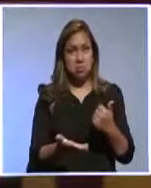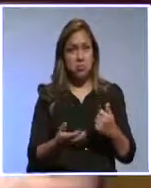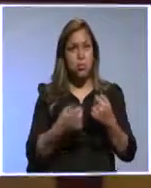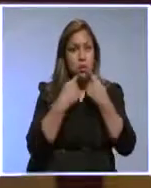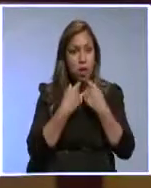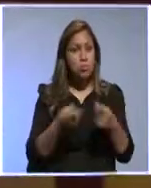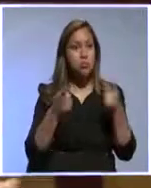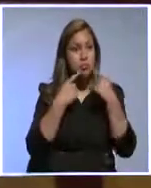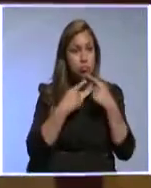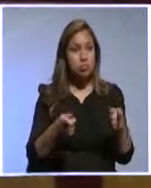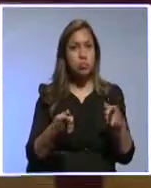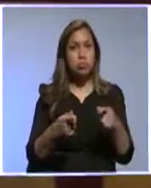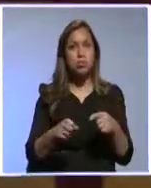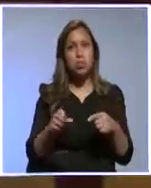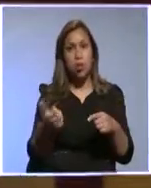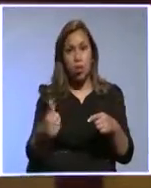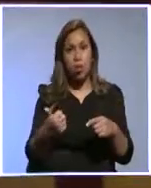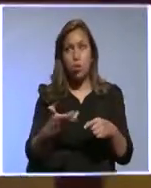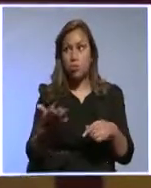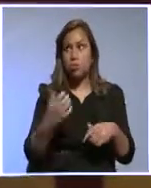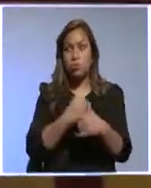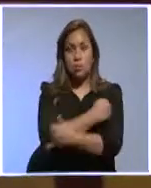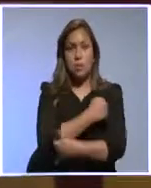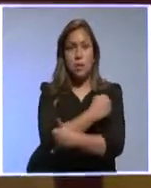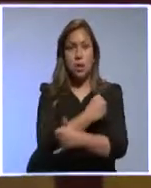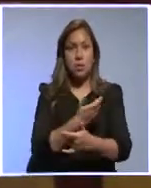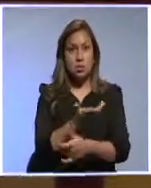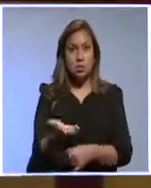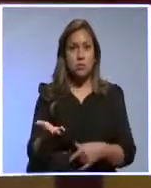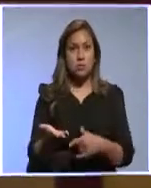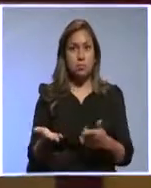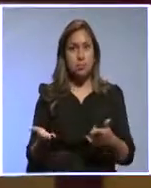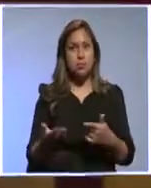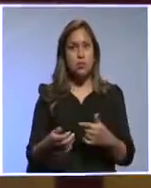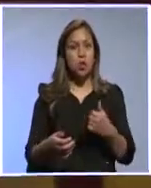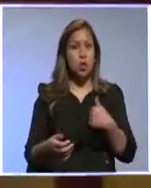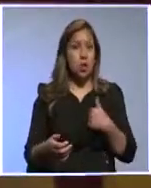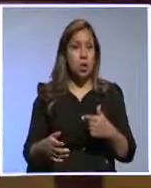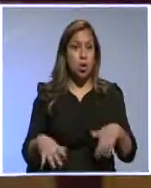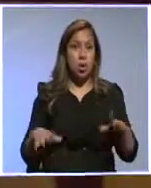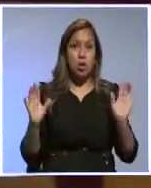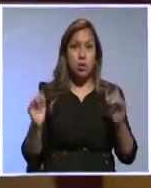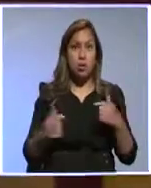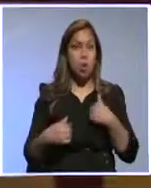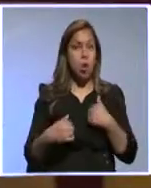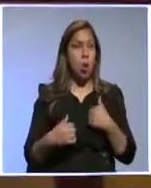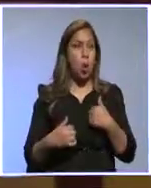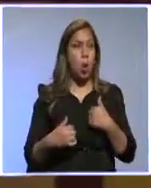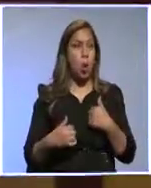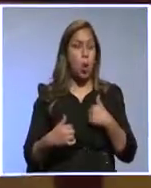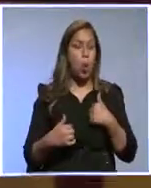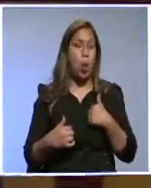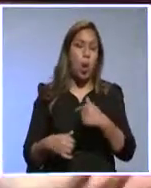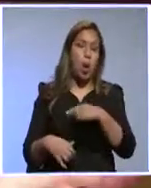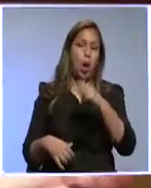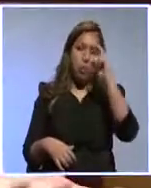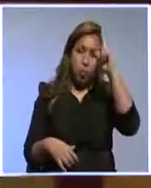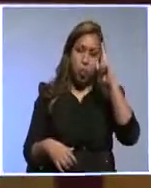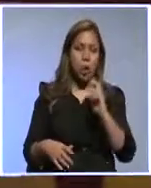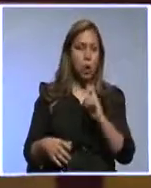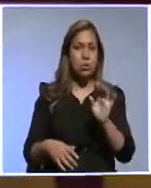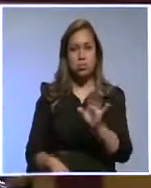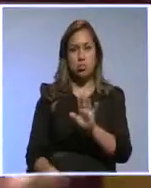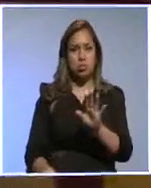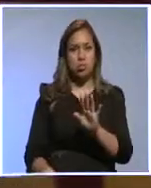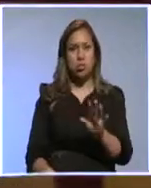públicas y que lo conozcan los demás países de la región. Porque acá yo no hablo como del país del que pertenezco, sino hablamos a nivel regional.